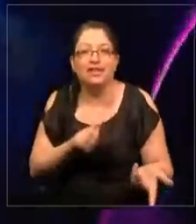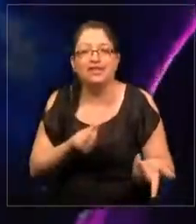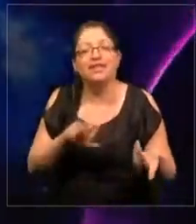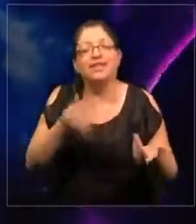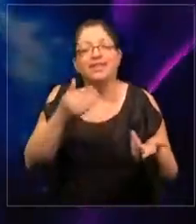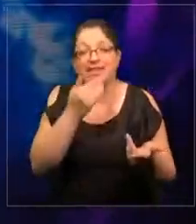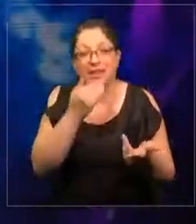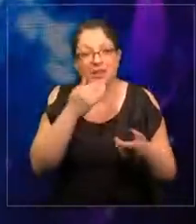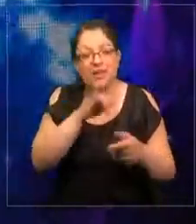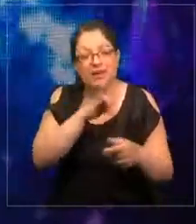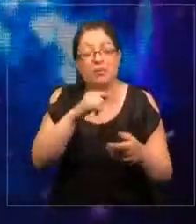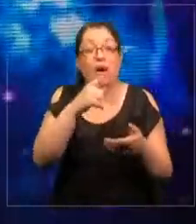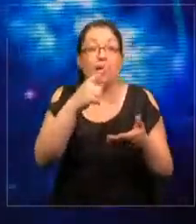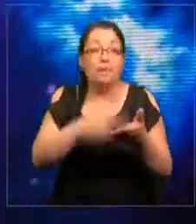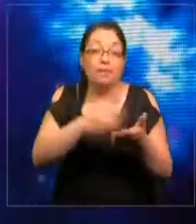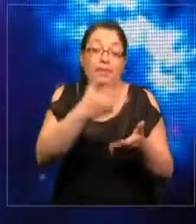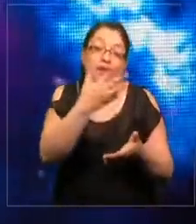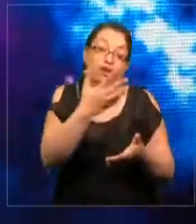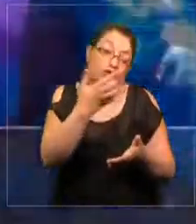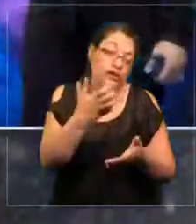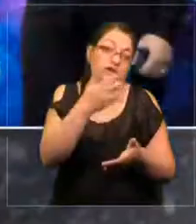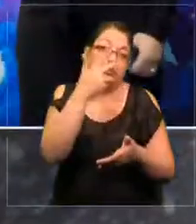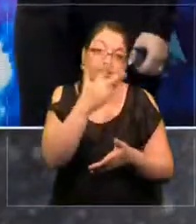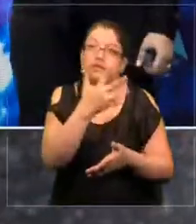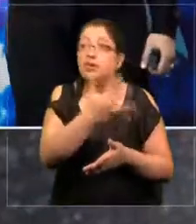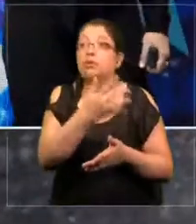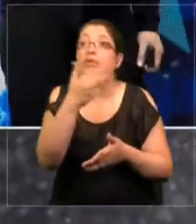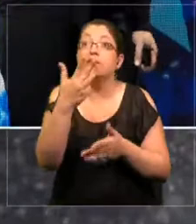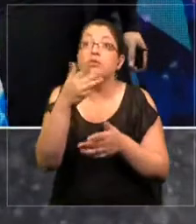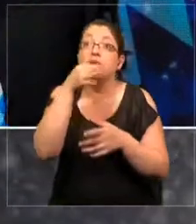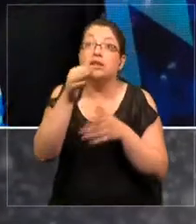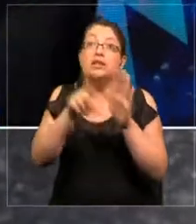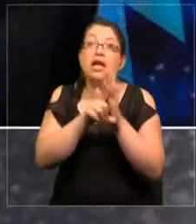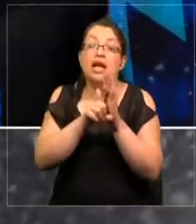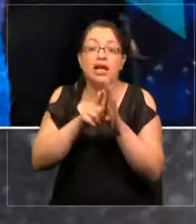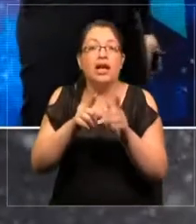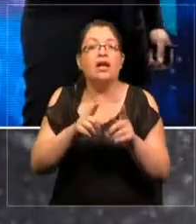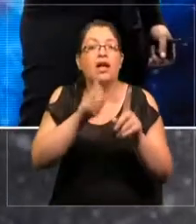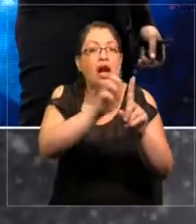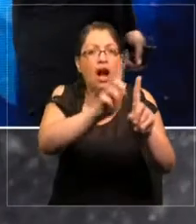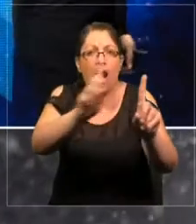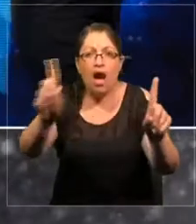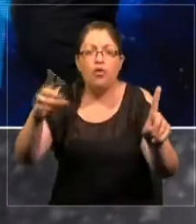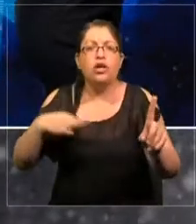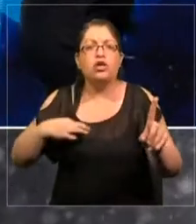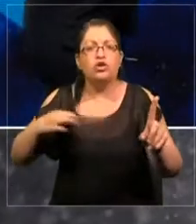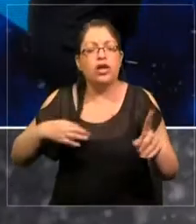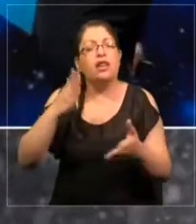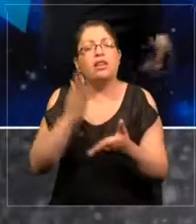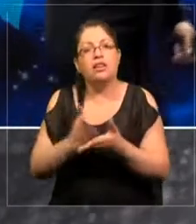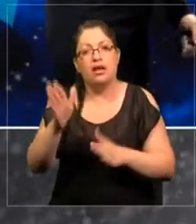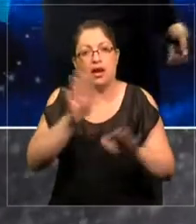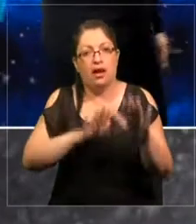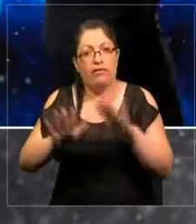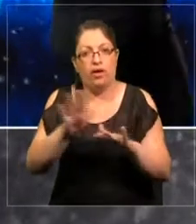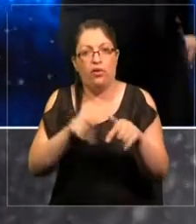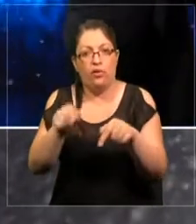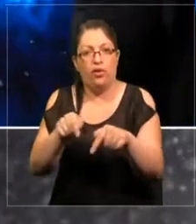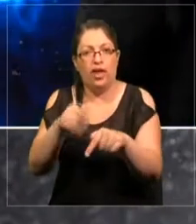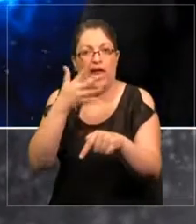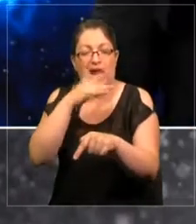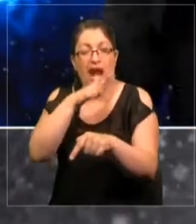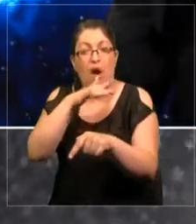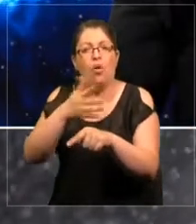también en 1959 en esta ley nos dice que cada ciudadano debe preservar el agua. E hicimos